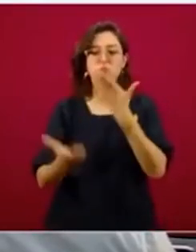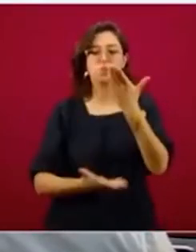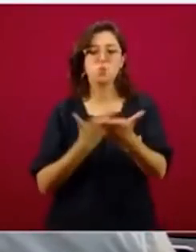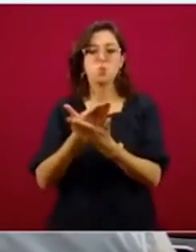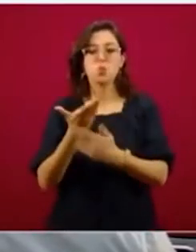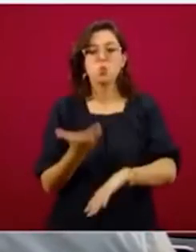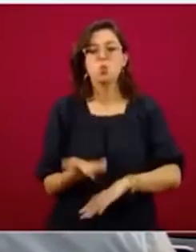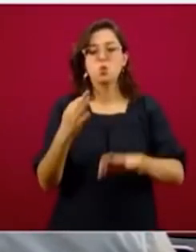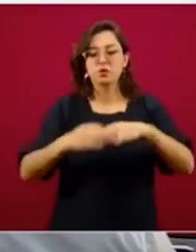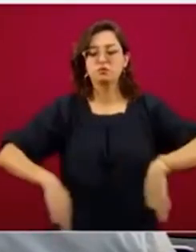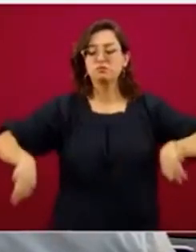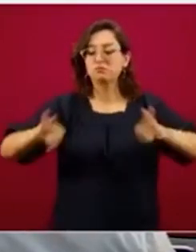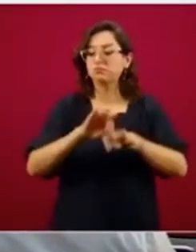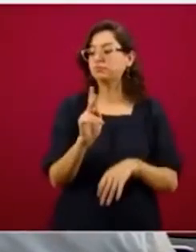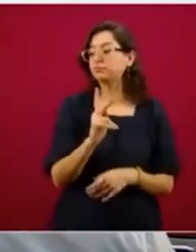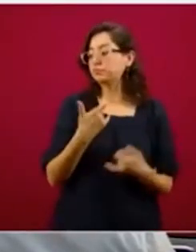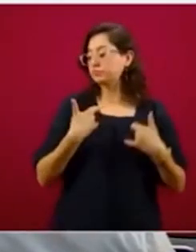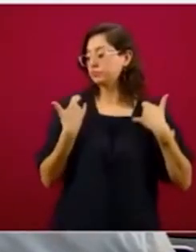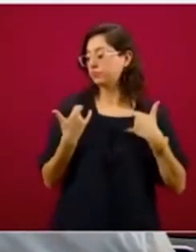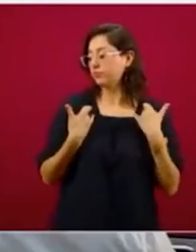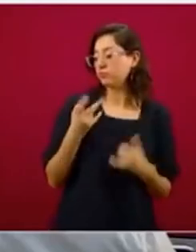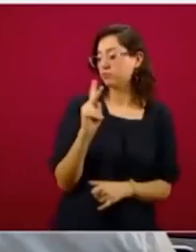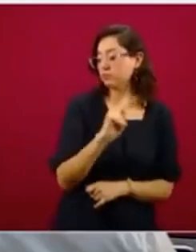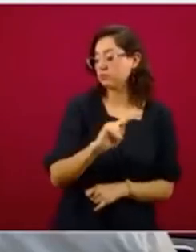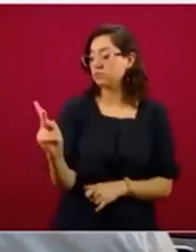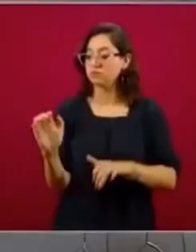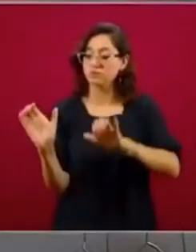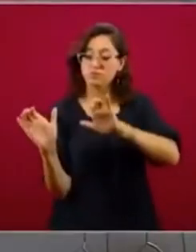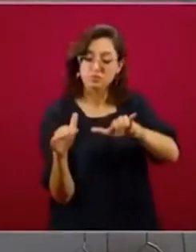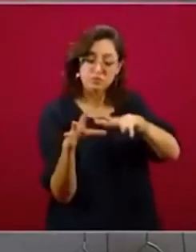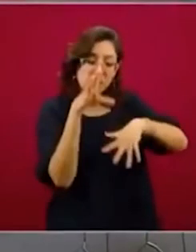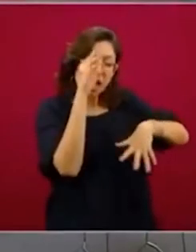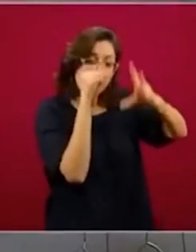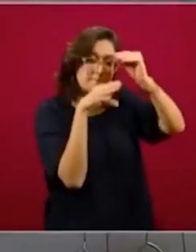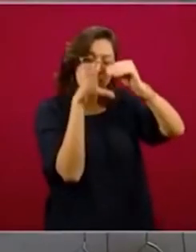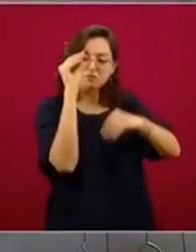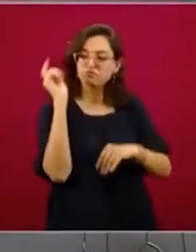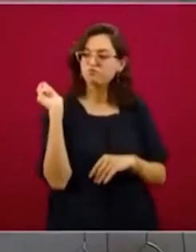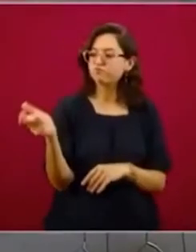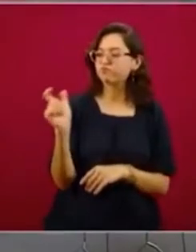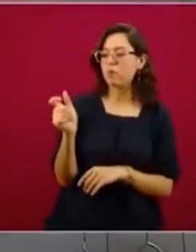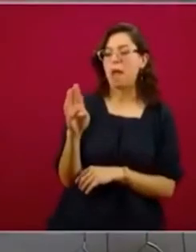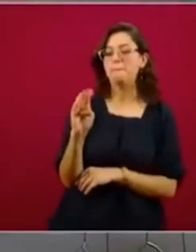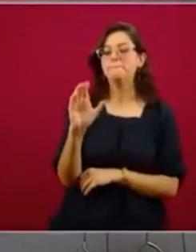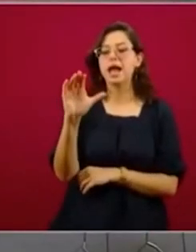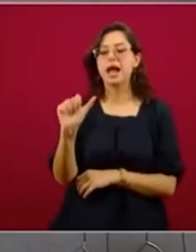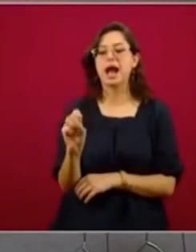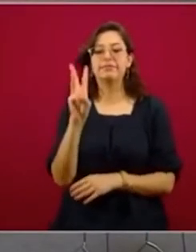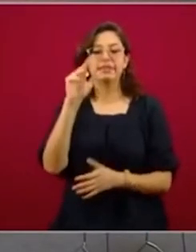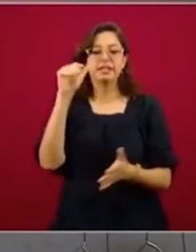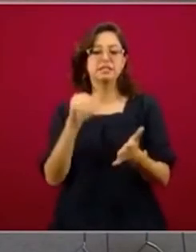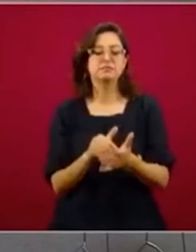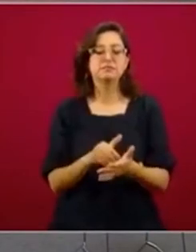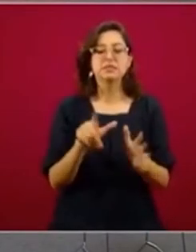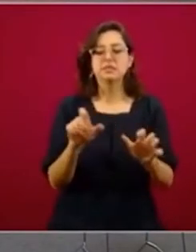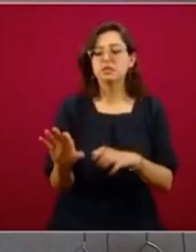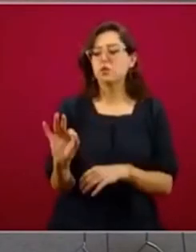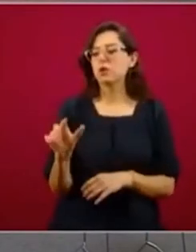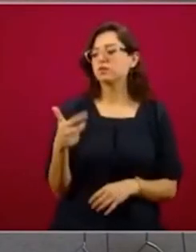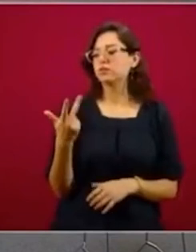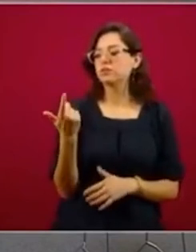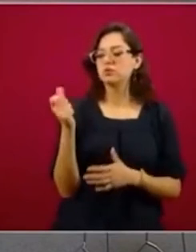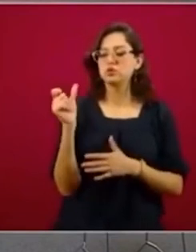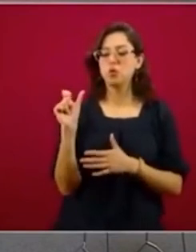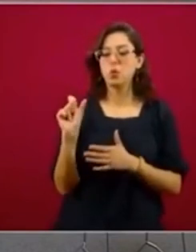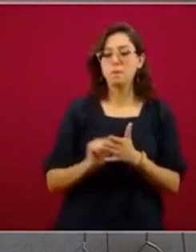dando una beca a todos los aprendices de manera directa de tres mil 748 pesos al